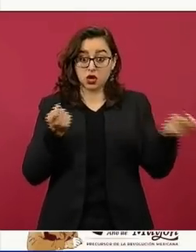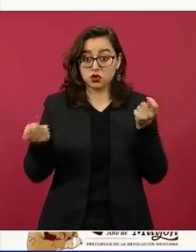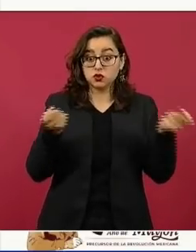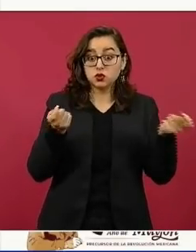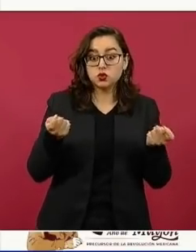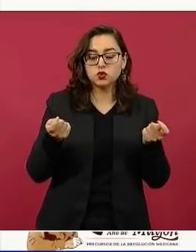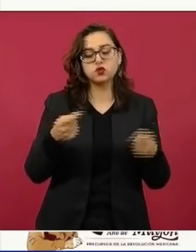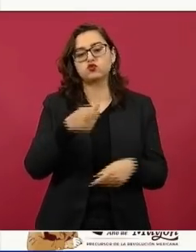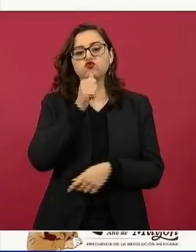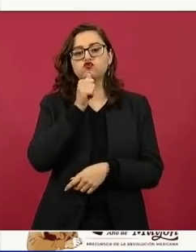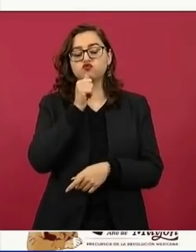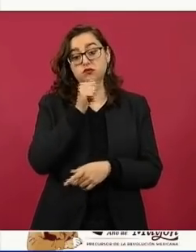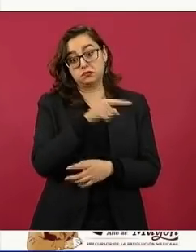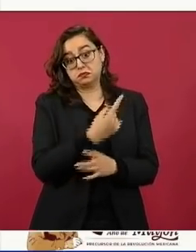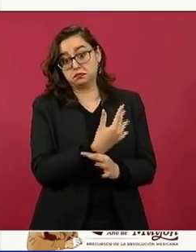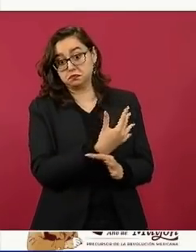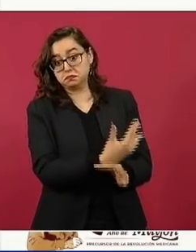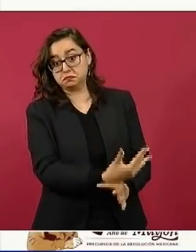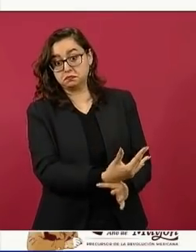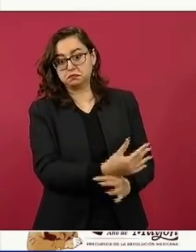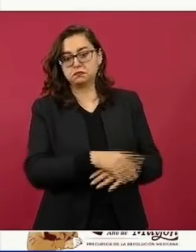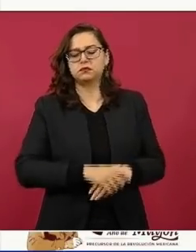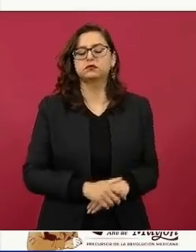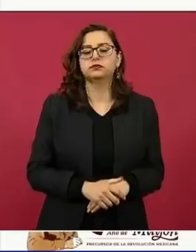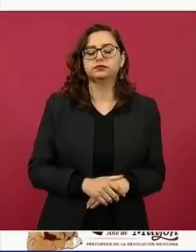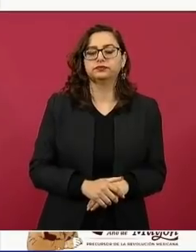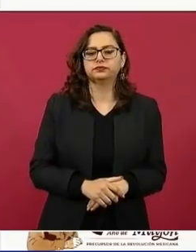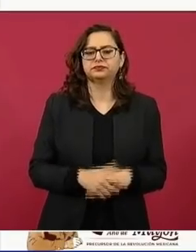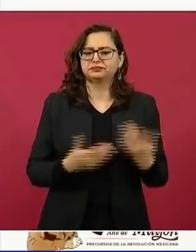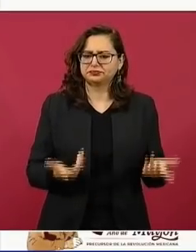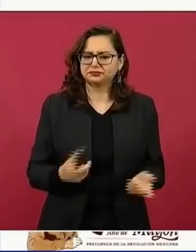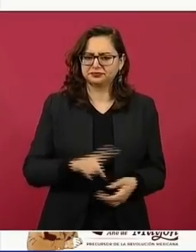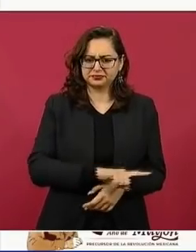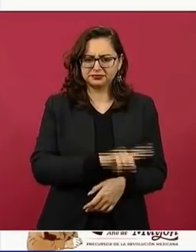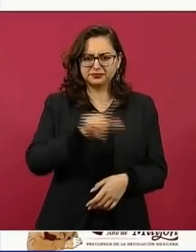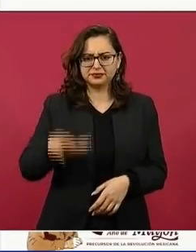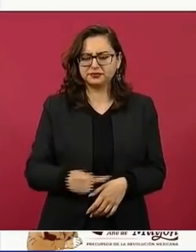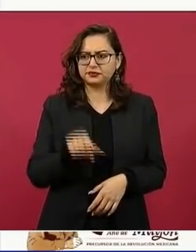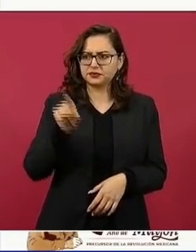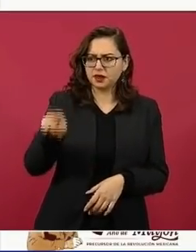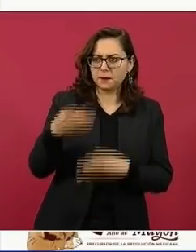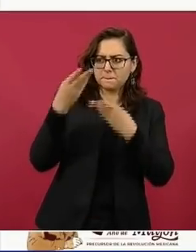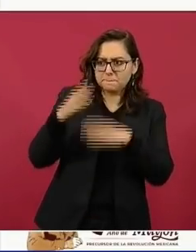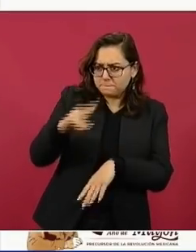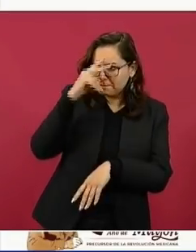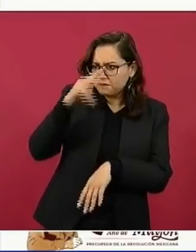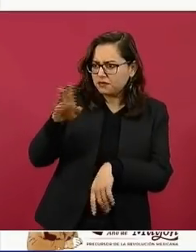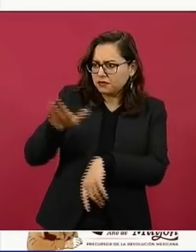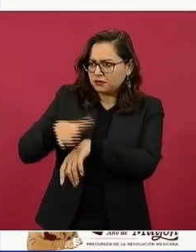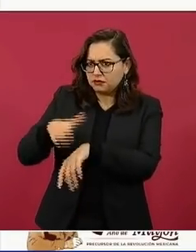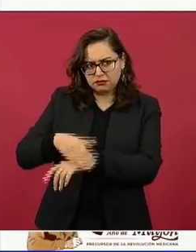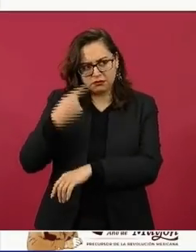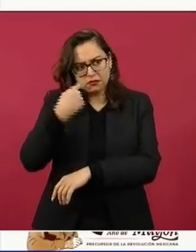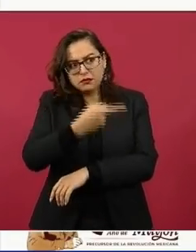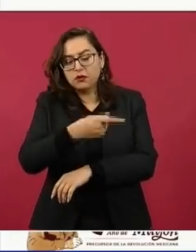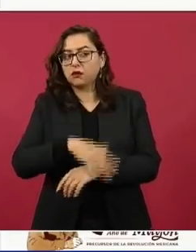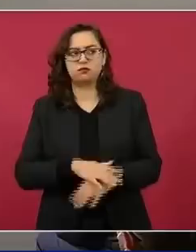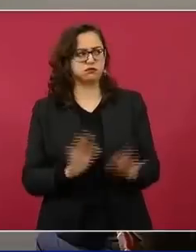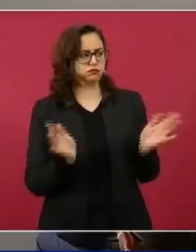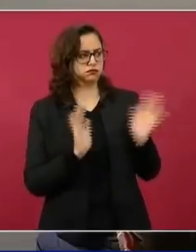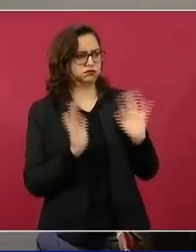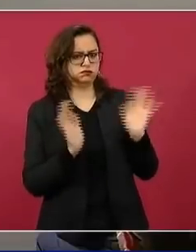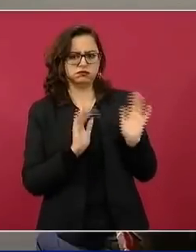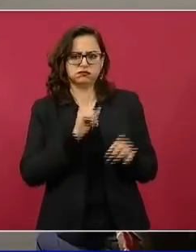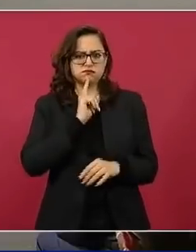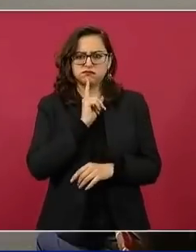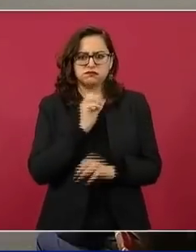el diario. Eso es lo que dice el diario. El Banco de México nunca declaró esto sobre la inflación. El periódico retomó